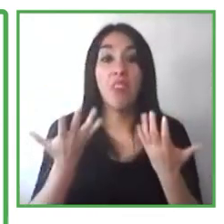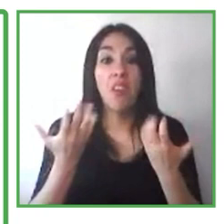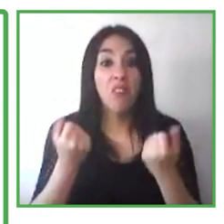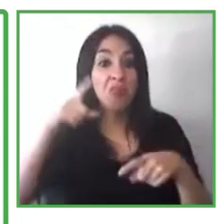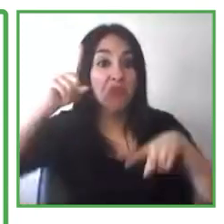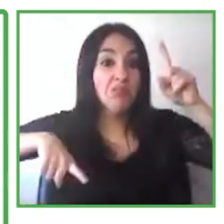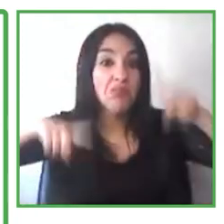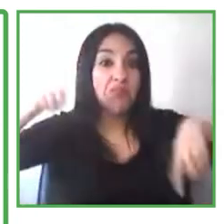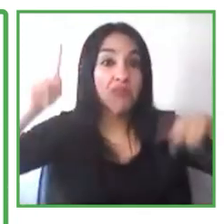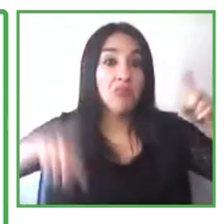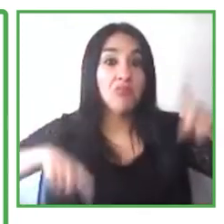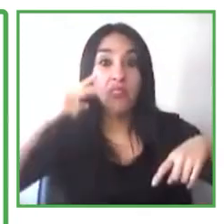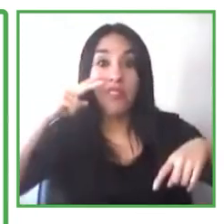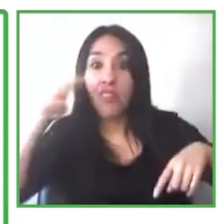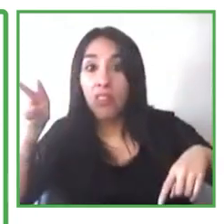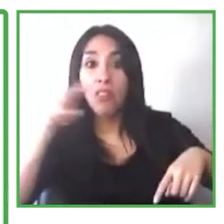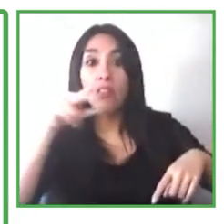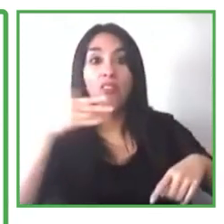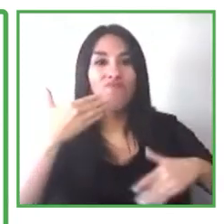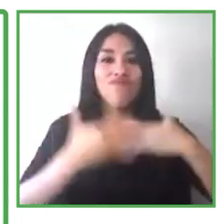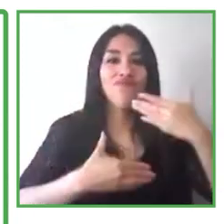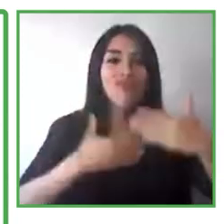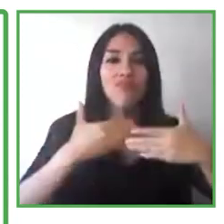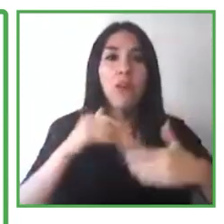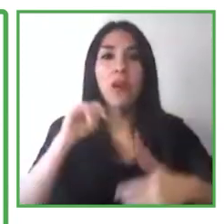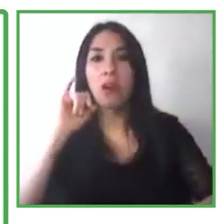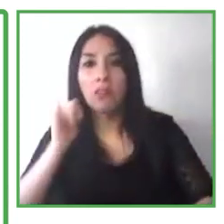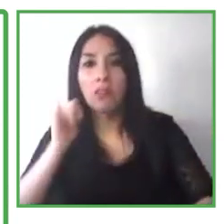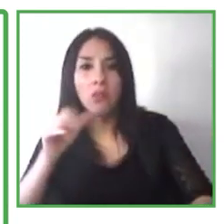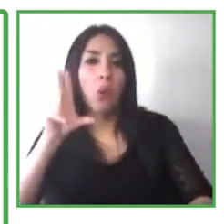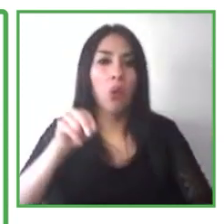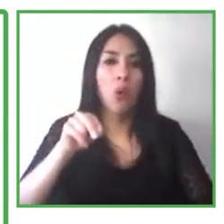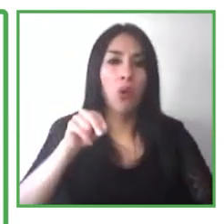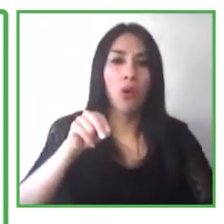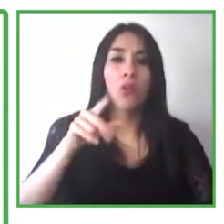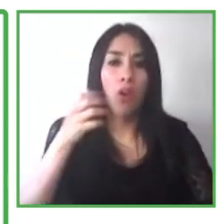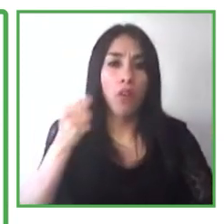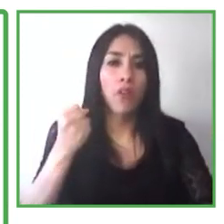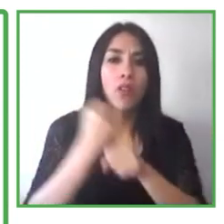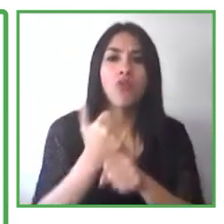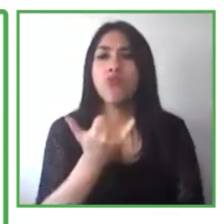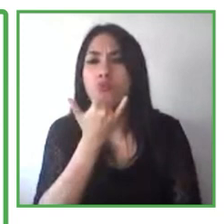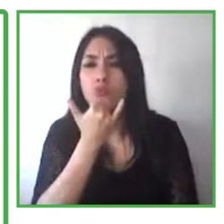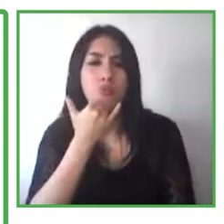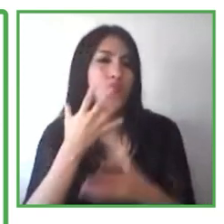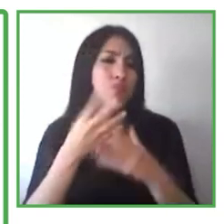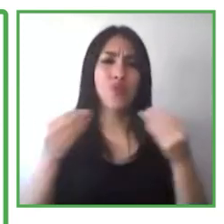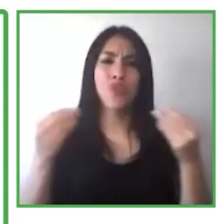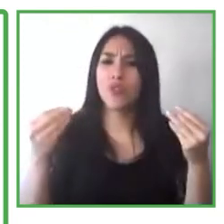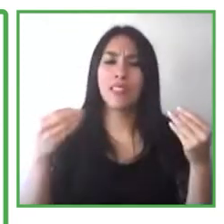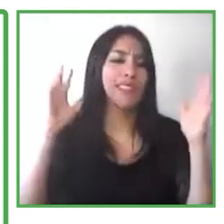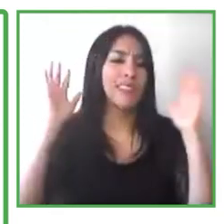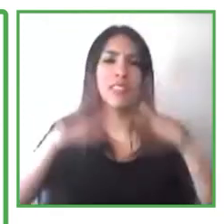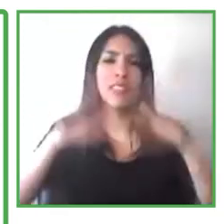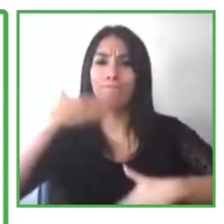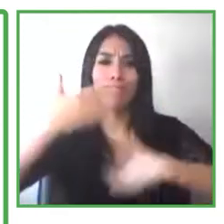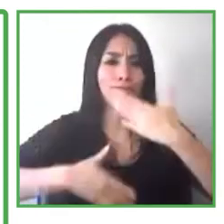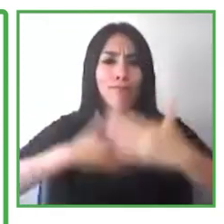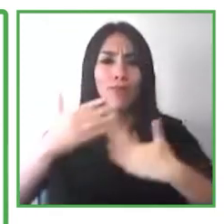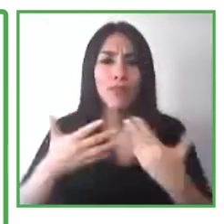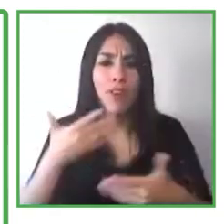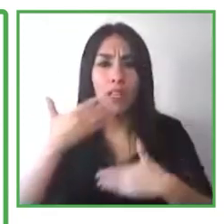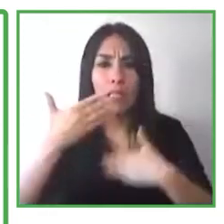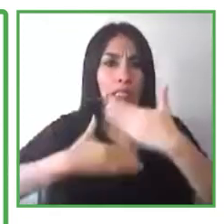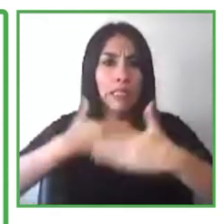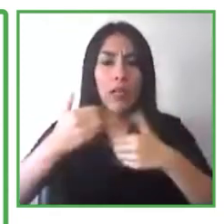toman menos tiempo libre, tienen menos tasas de error, tienen productividad más alta que otros empleados. Entonces es una situación